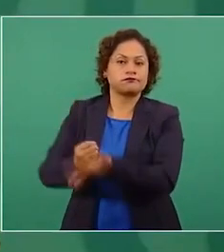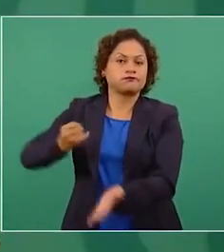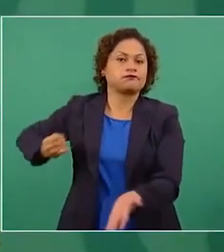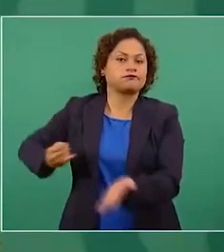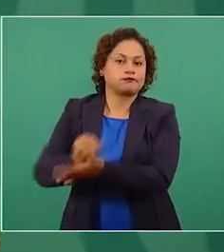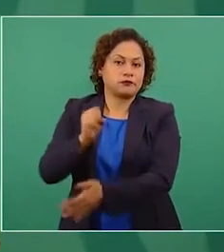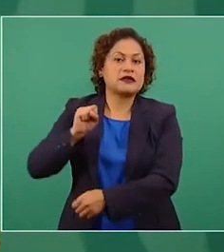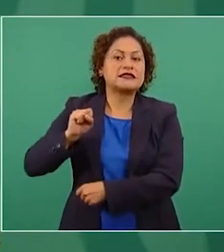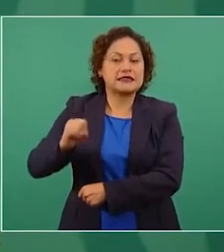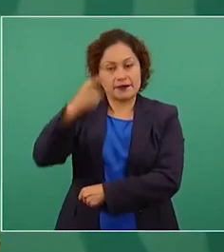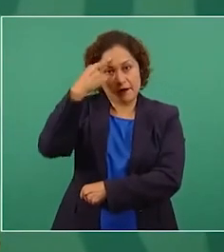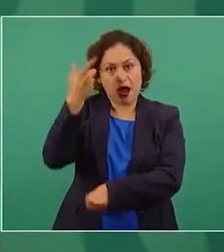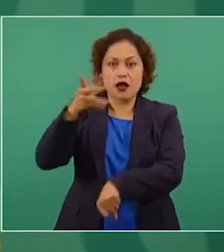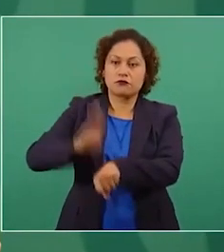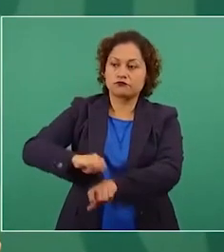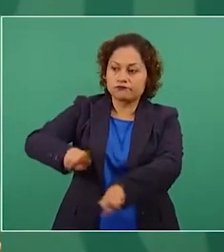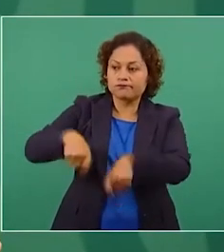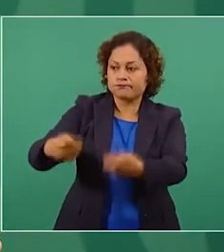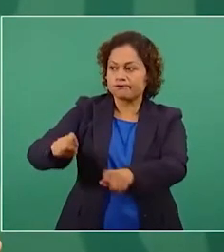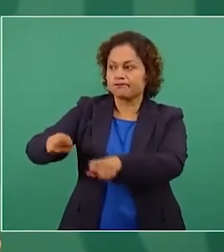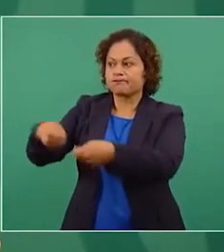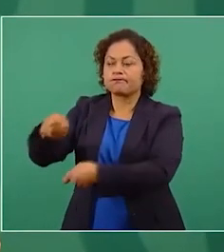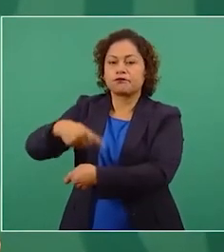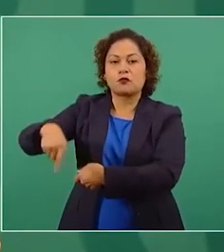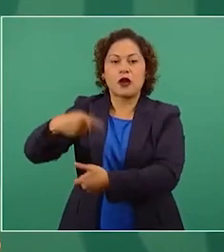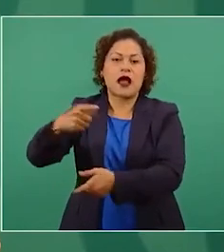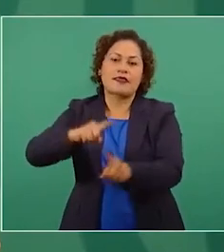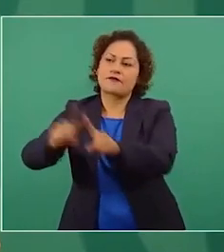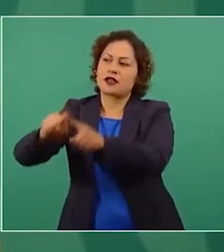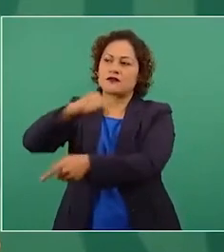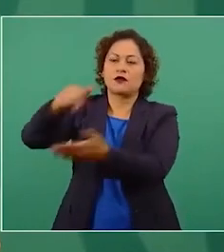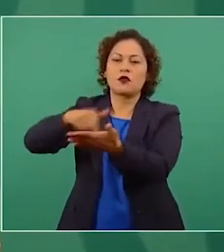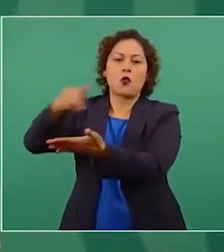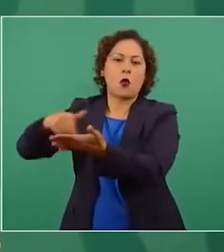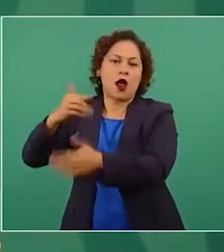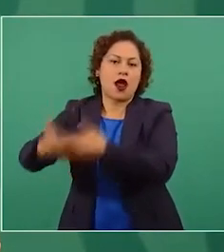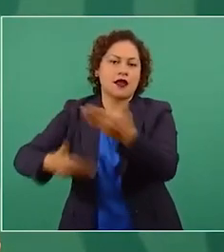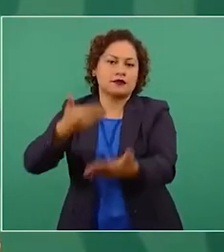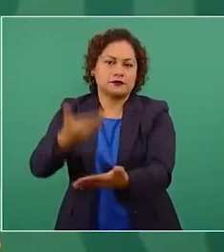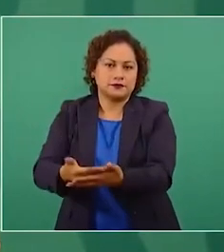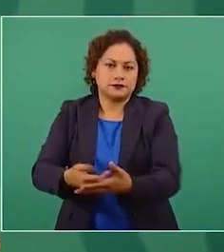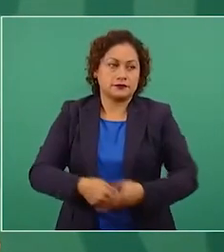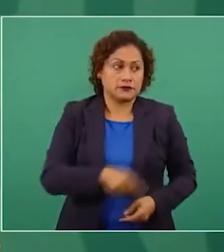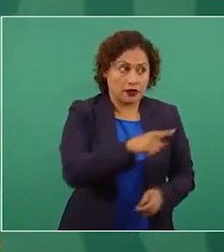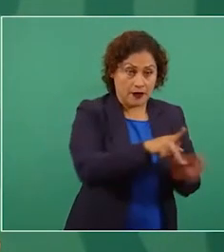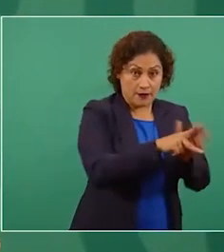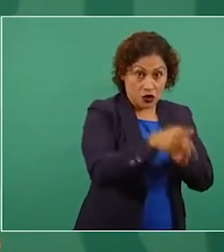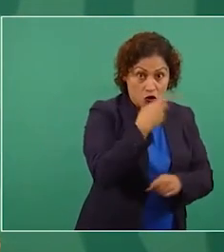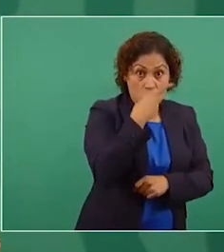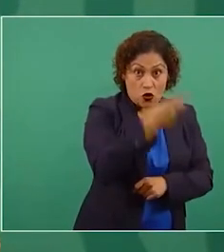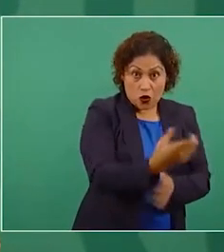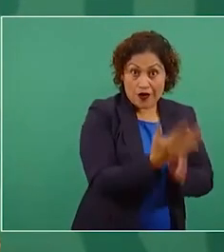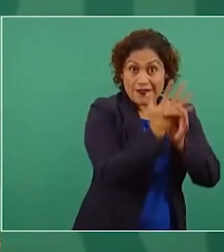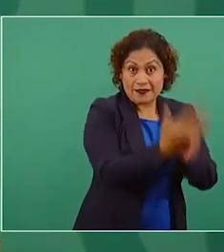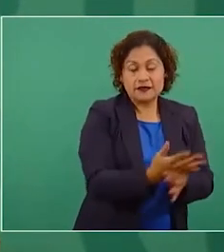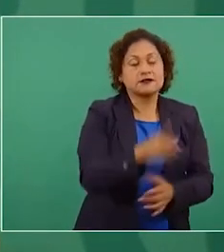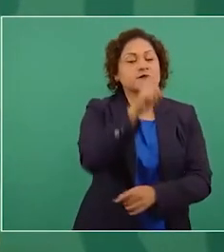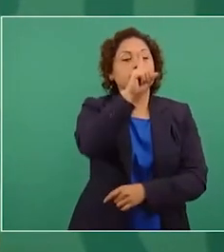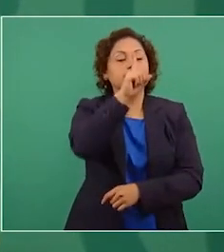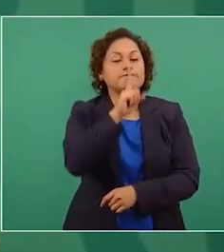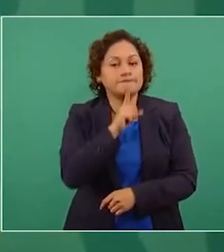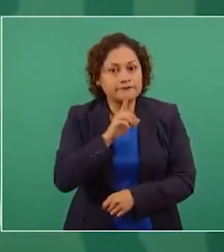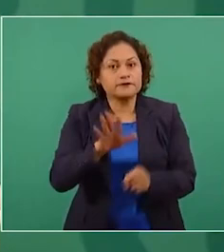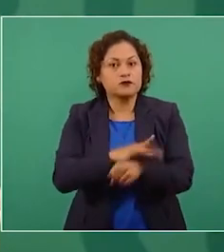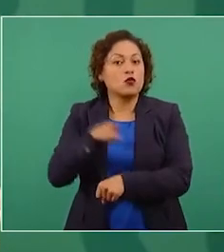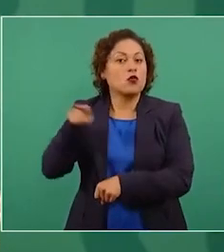agilizar permisos de estaciones de servicio. Esta información carece de verdad. La Comisión Reguladora de Energía